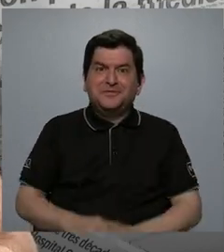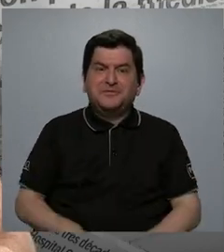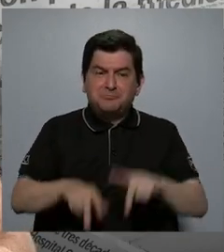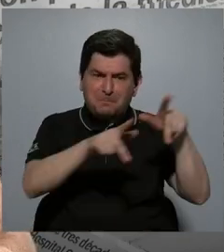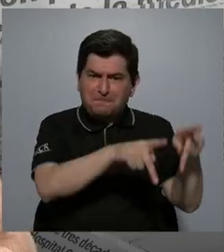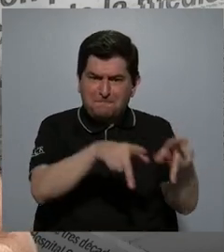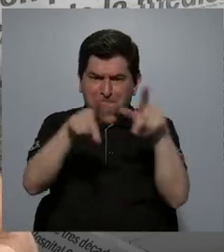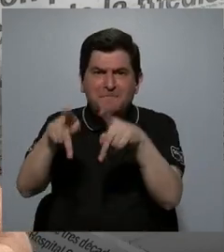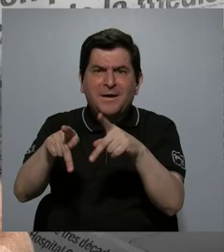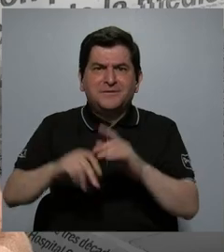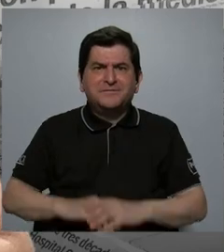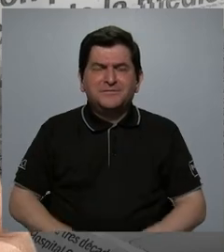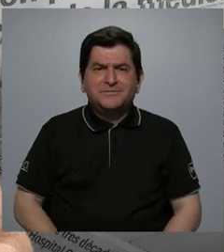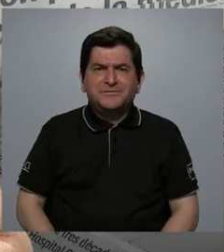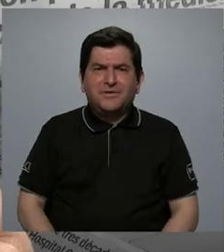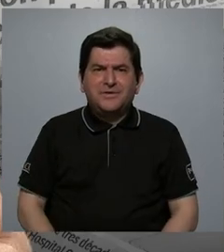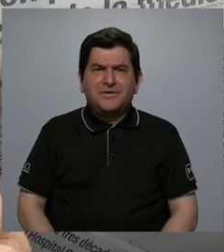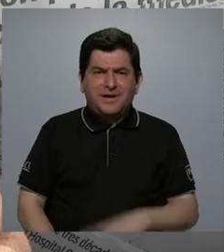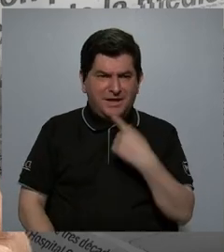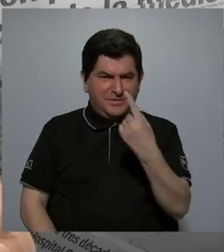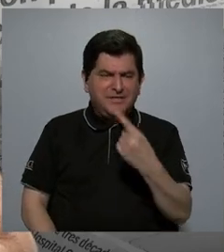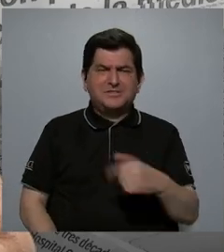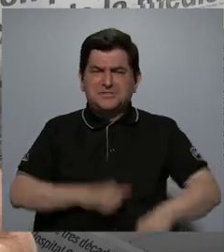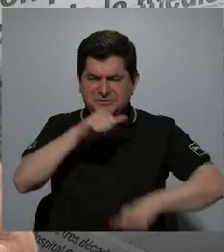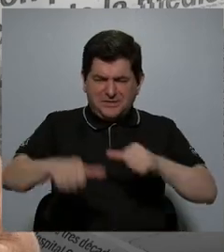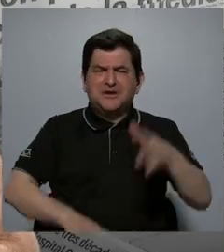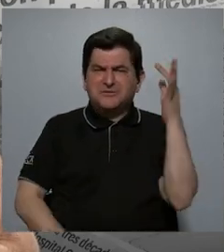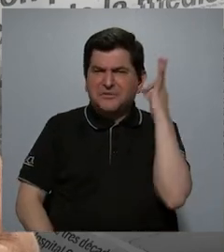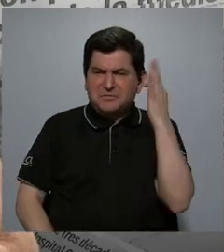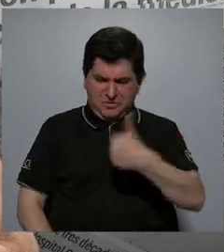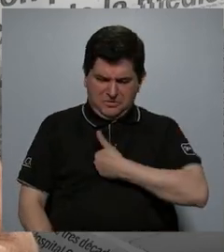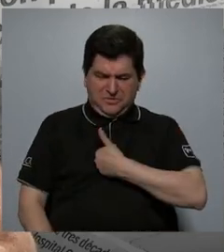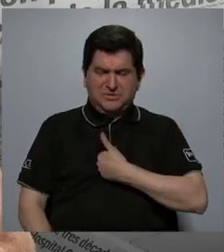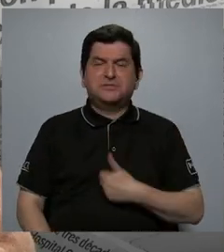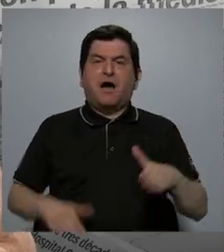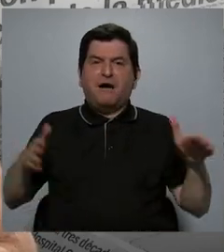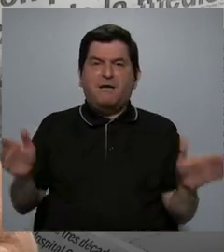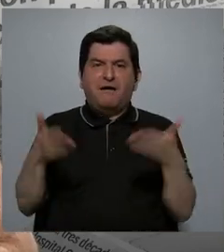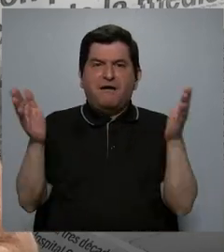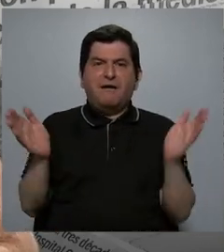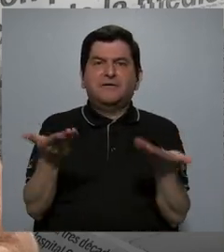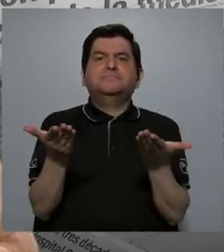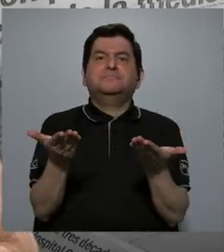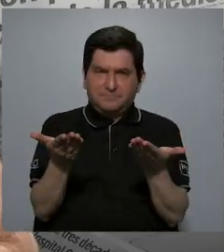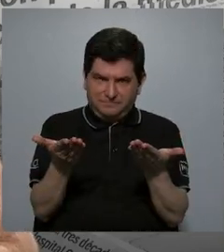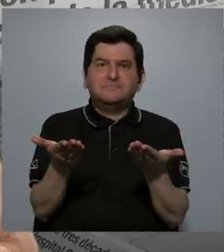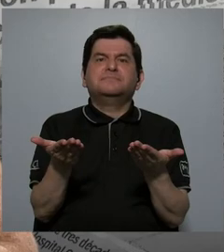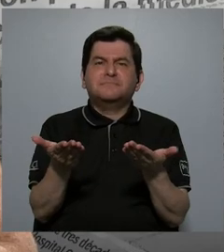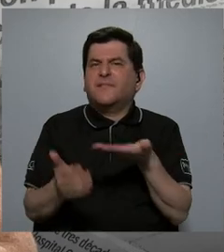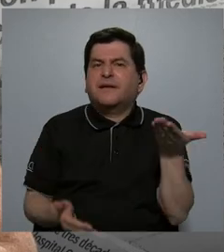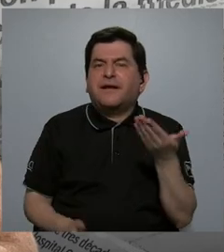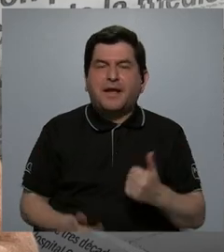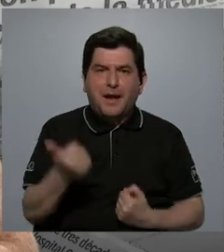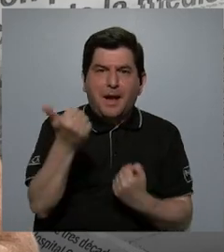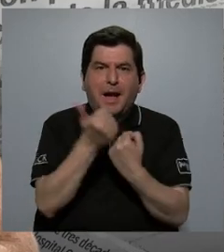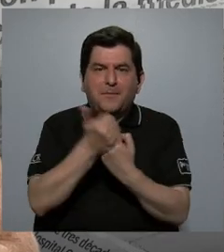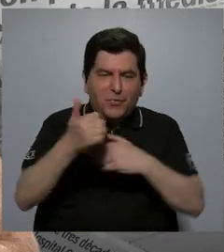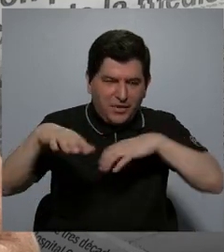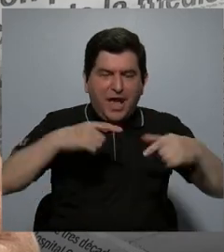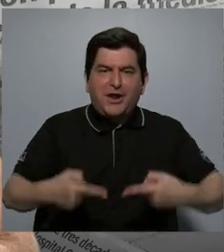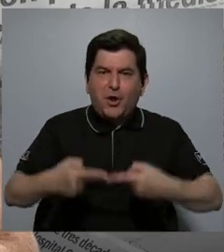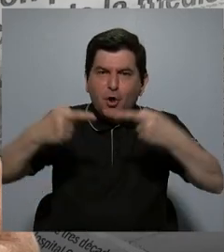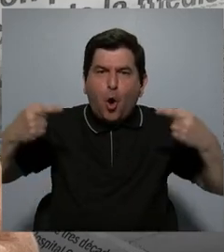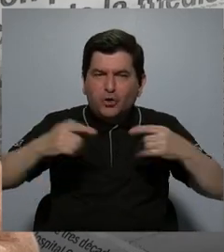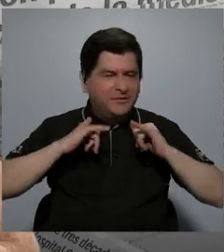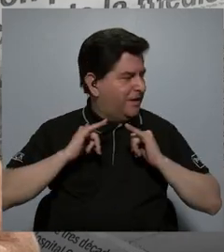cuando la gente se proclama como feminista, está más motivada a apoyar acciones en